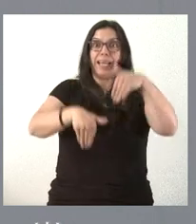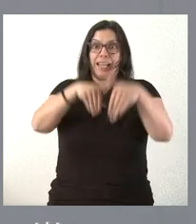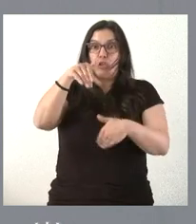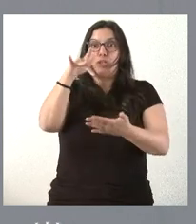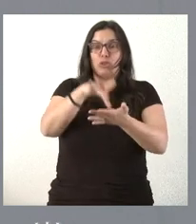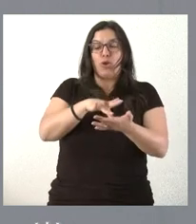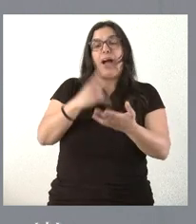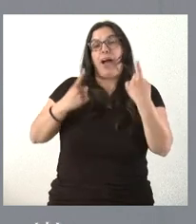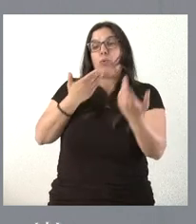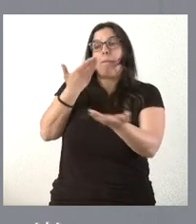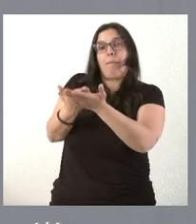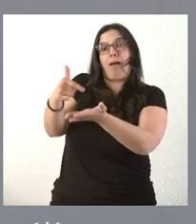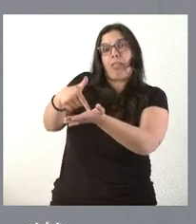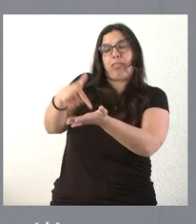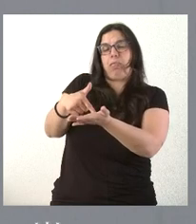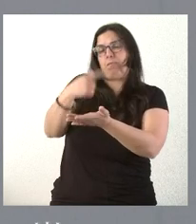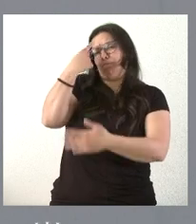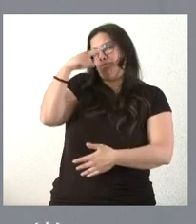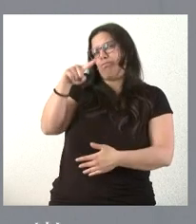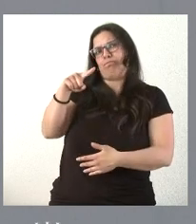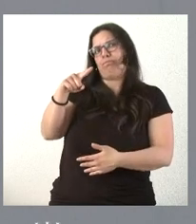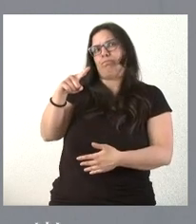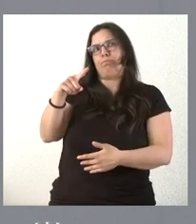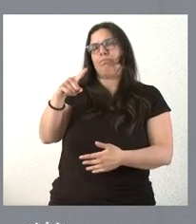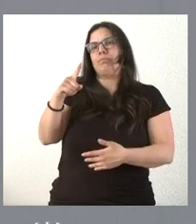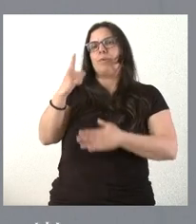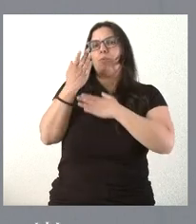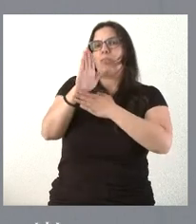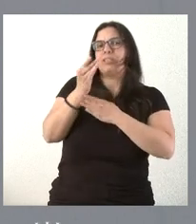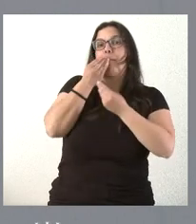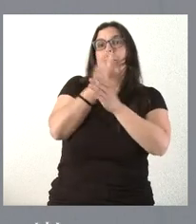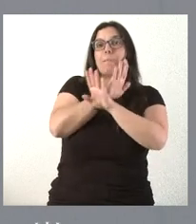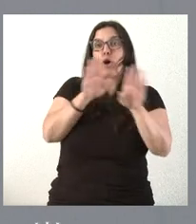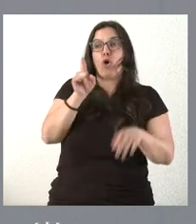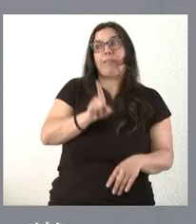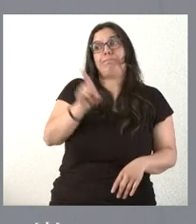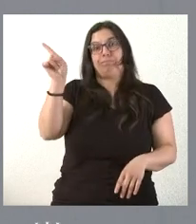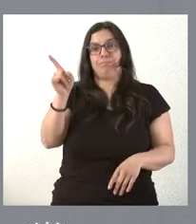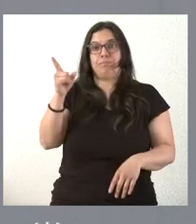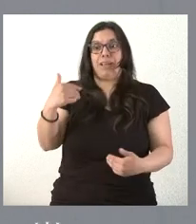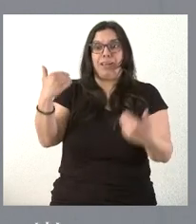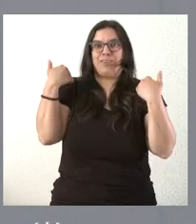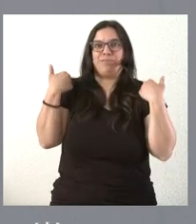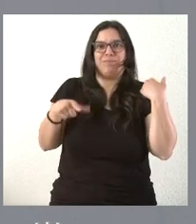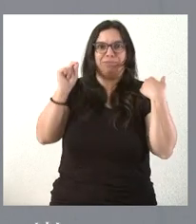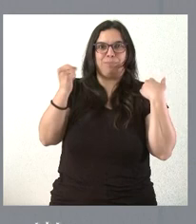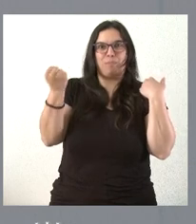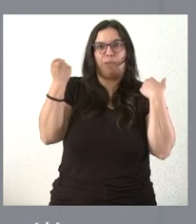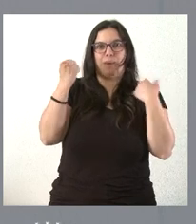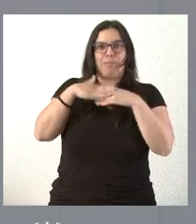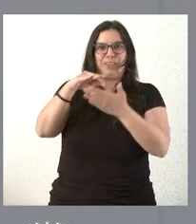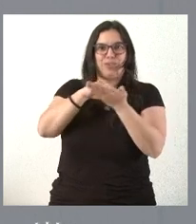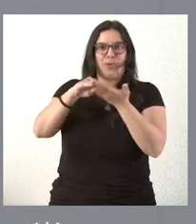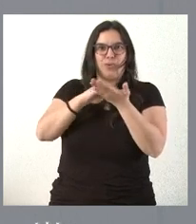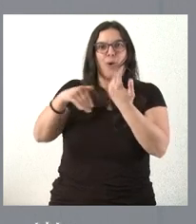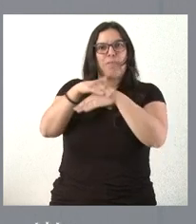algunas de estas demandas estamos convencidos que se plantearían mucho mejor a quien tiene la capacidad para resolver los problemas sanitarios en algunas de cuestiones, que